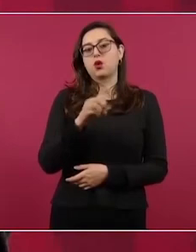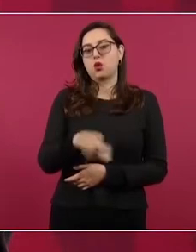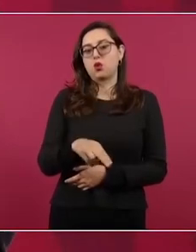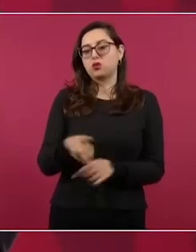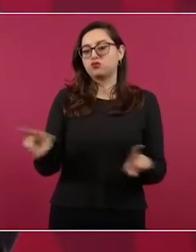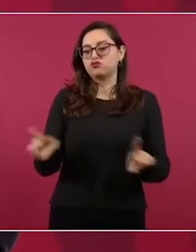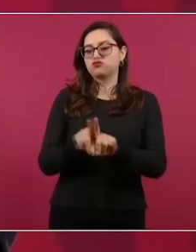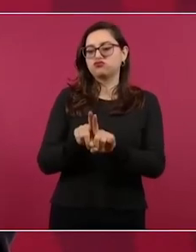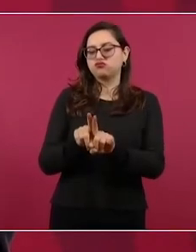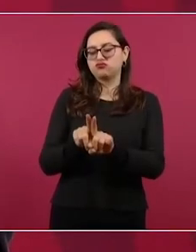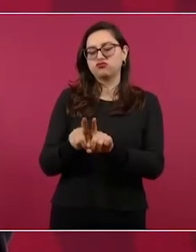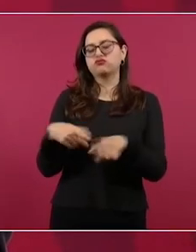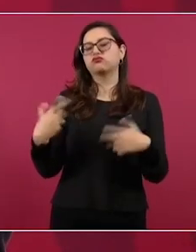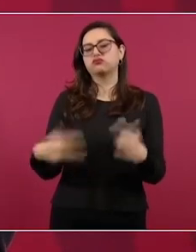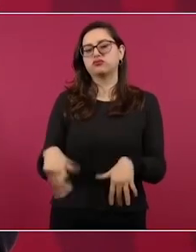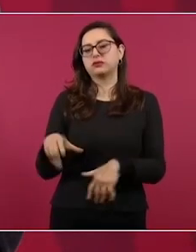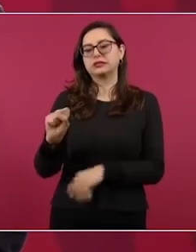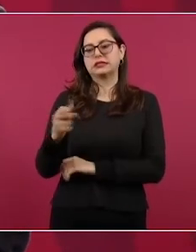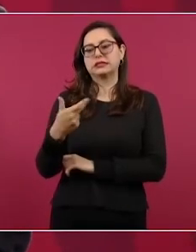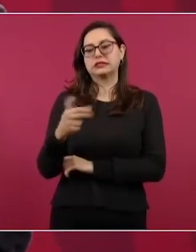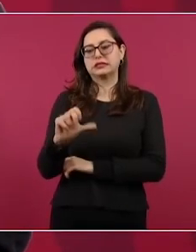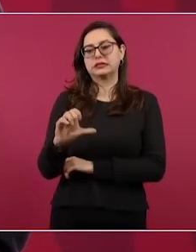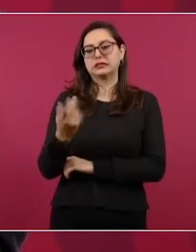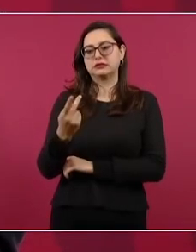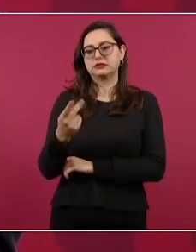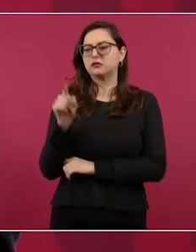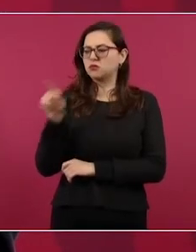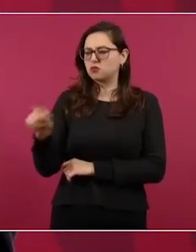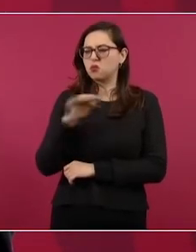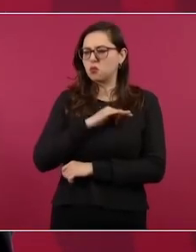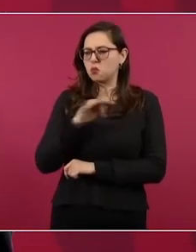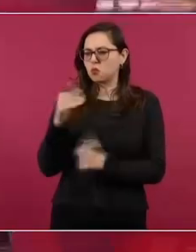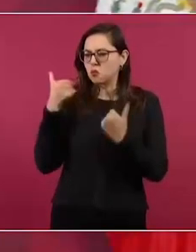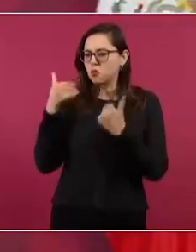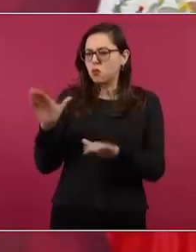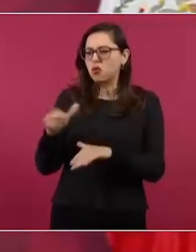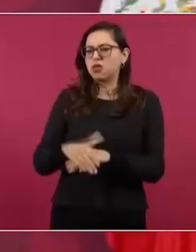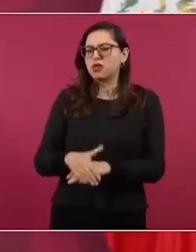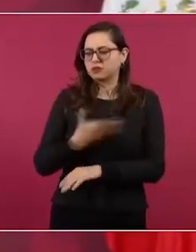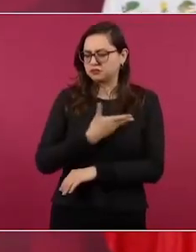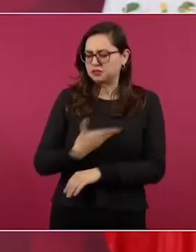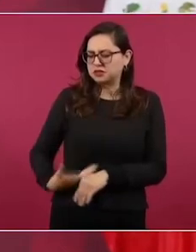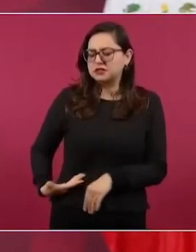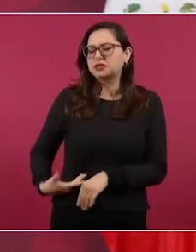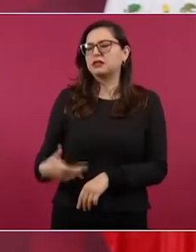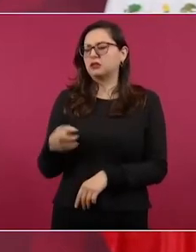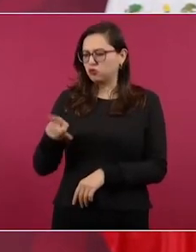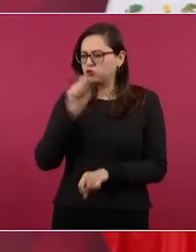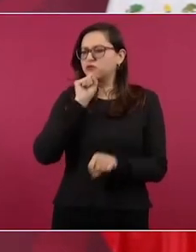que por qué no buscaba la presidencia, si él era amigo del presidente.